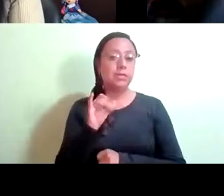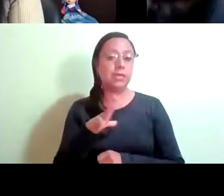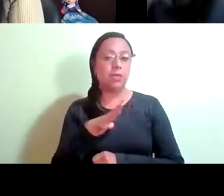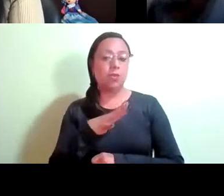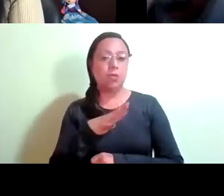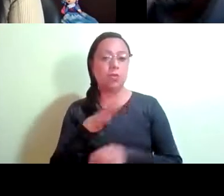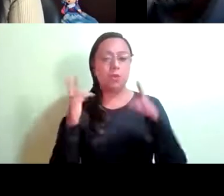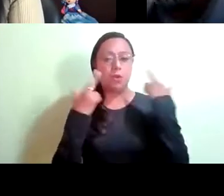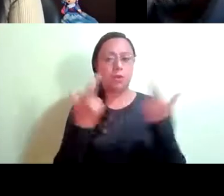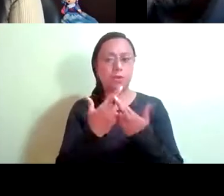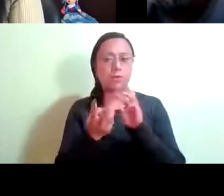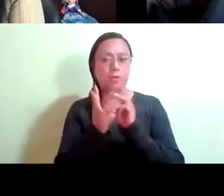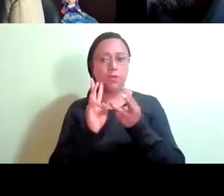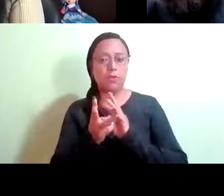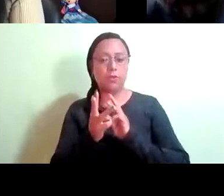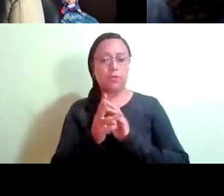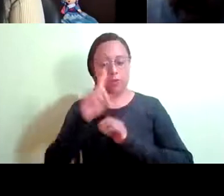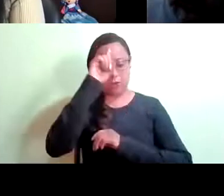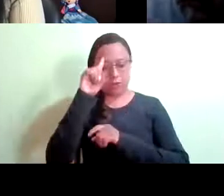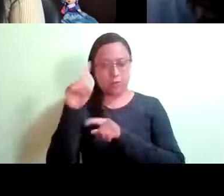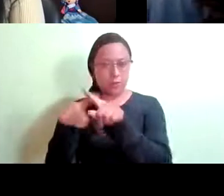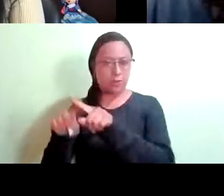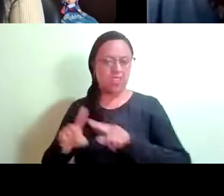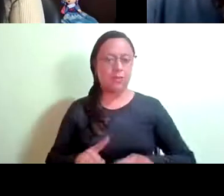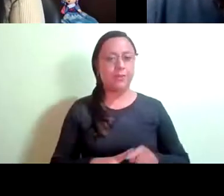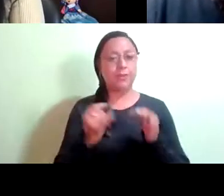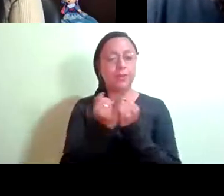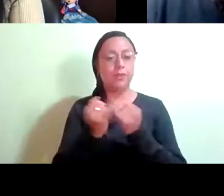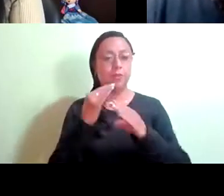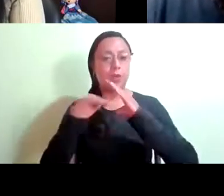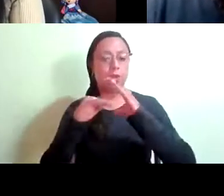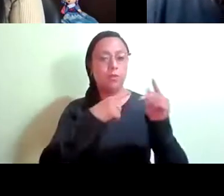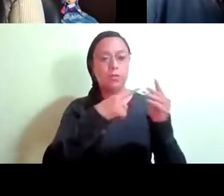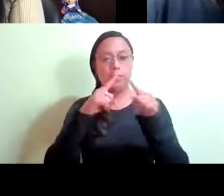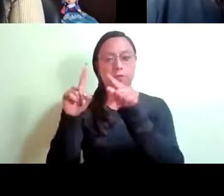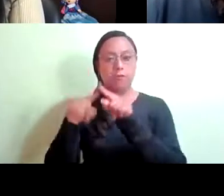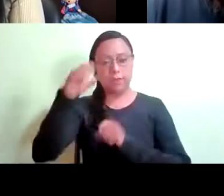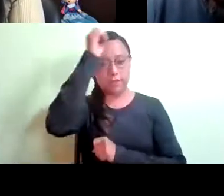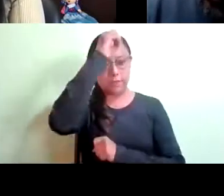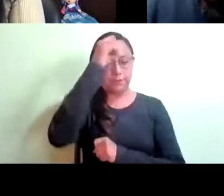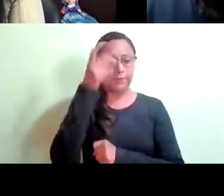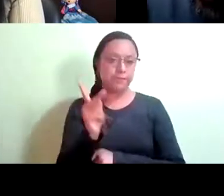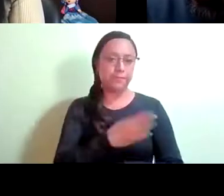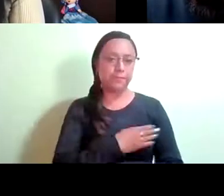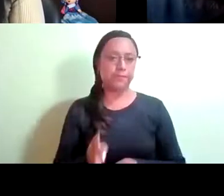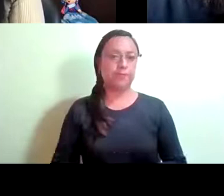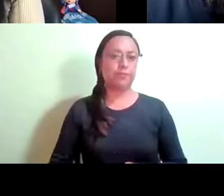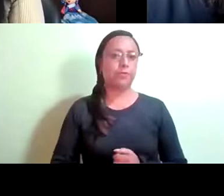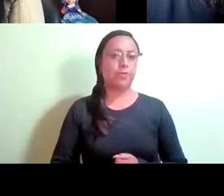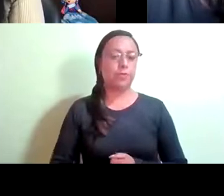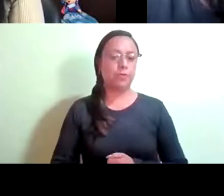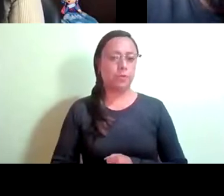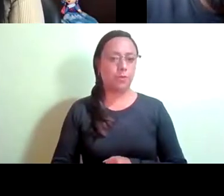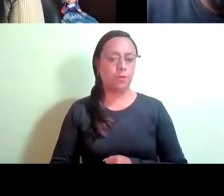el viernes fue, incluso se les mandó por correo, eh, las observaciones, eh, pero bueno, eh, nada más mandaron